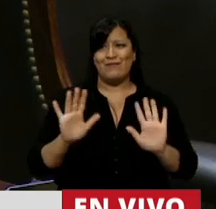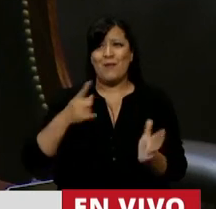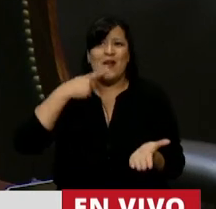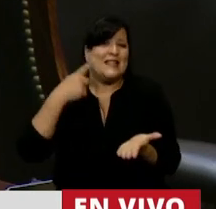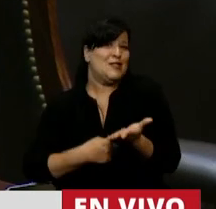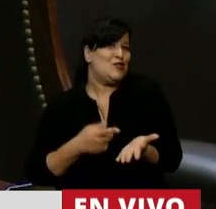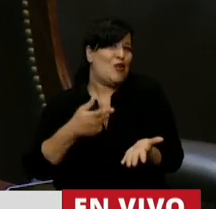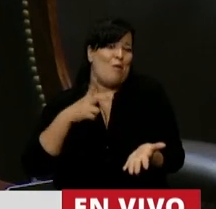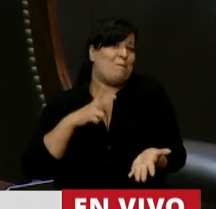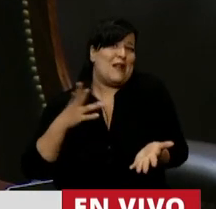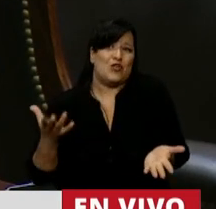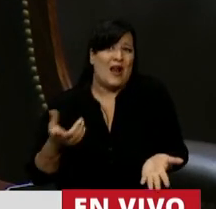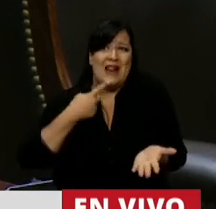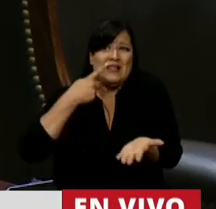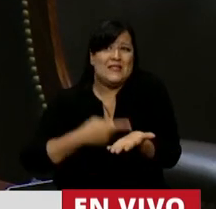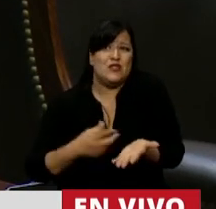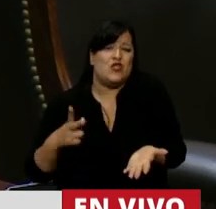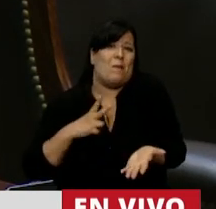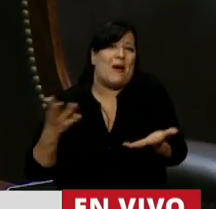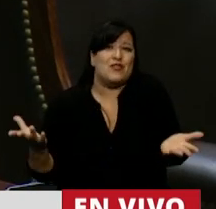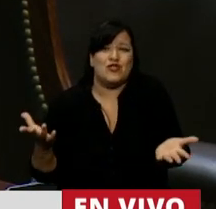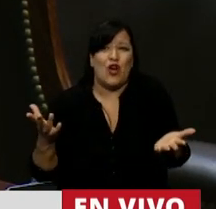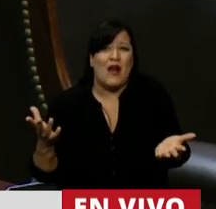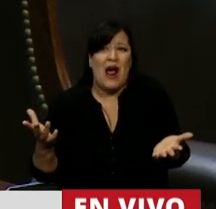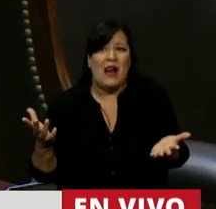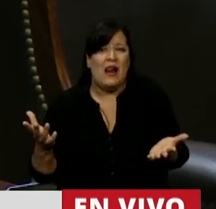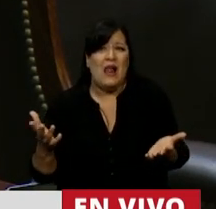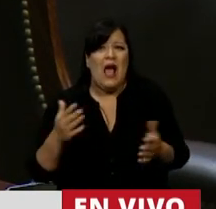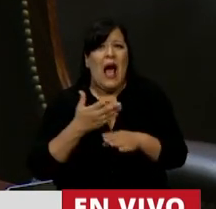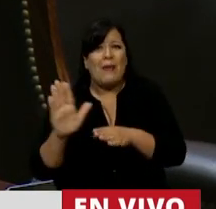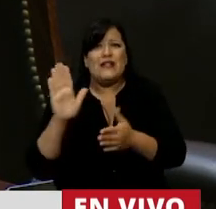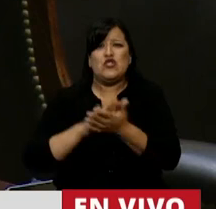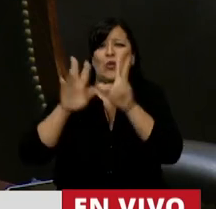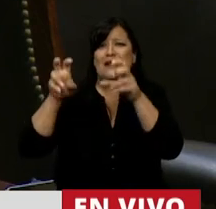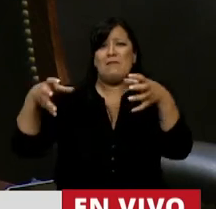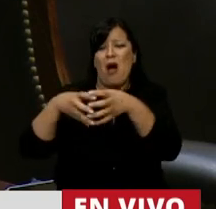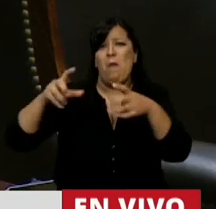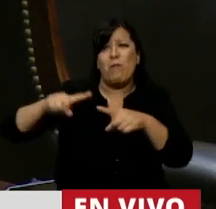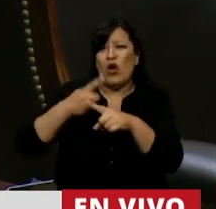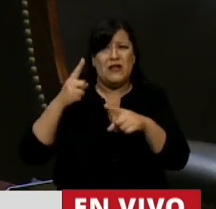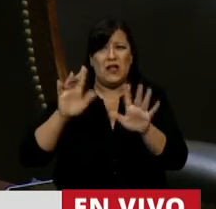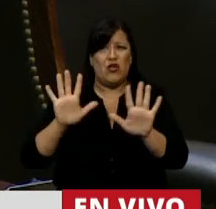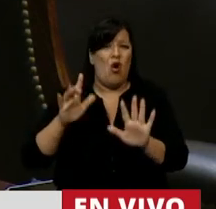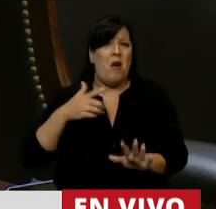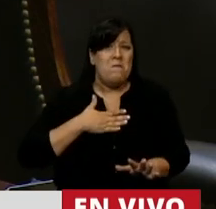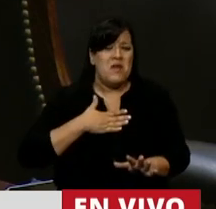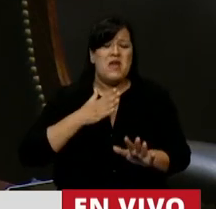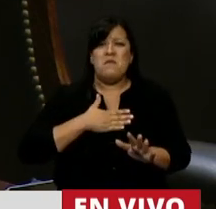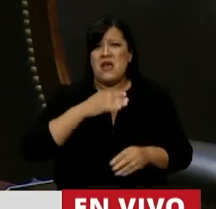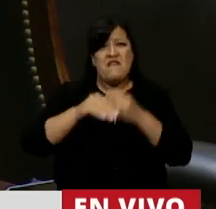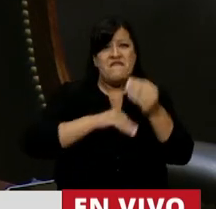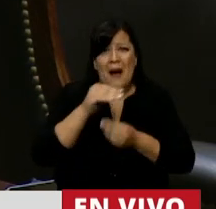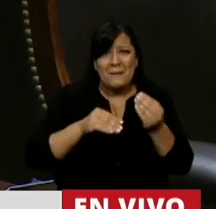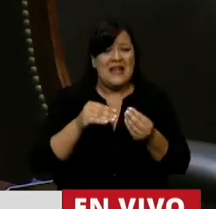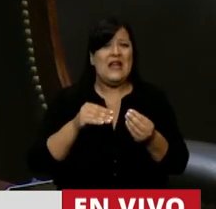decisiones son personales, son decisiones que superan holgadamente las decisiones partidarias. Y la mía y la de mi familia es un